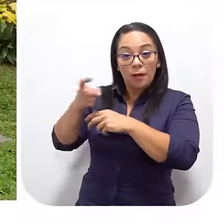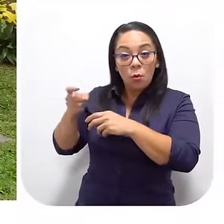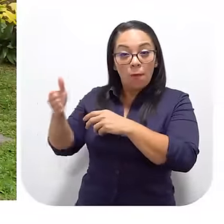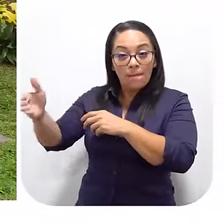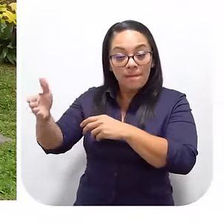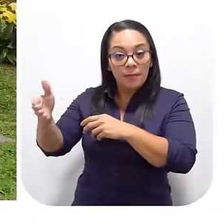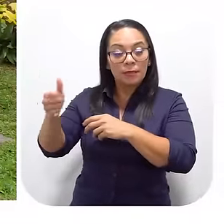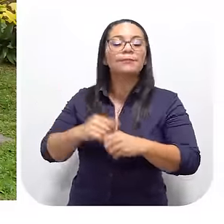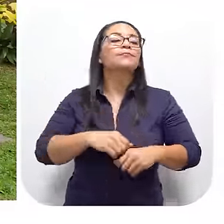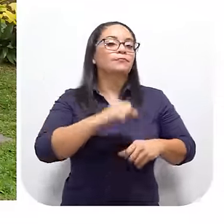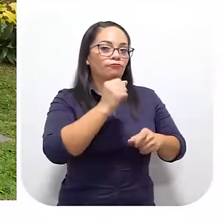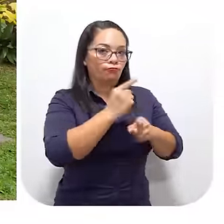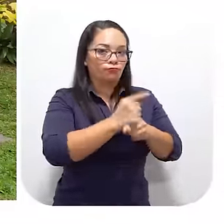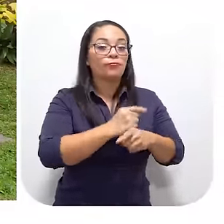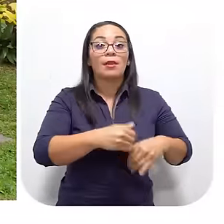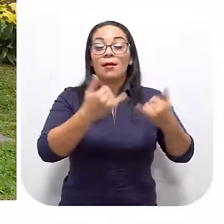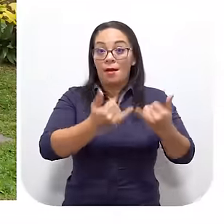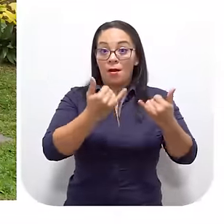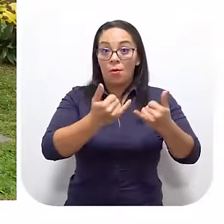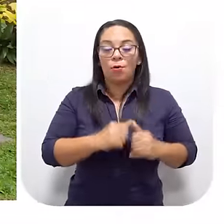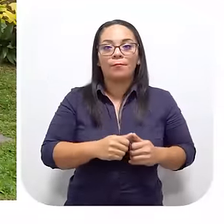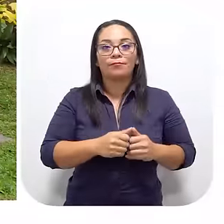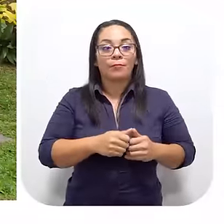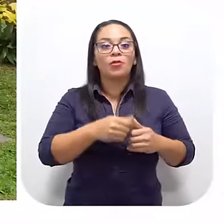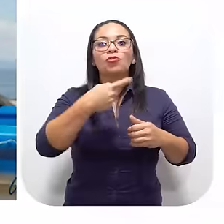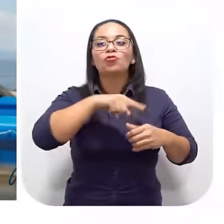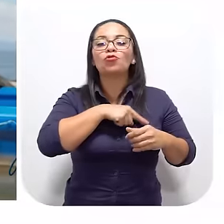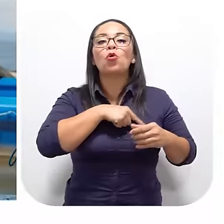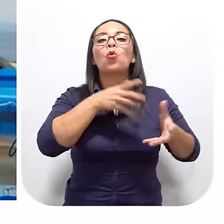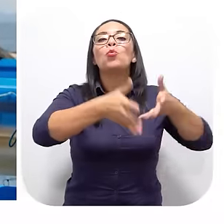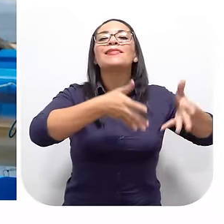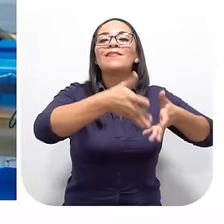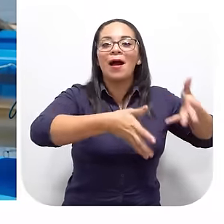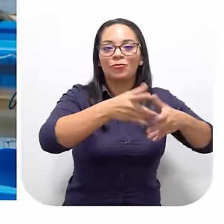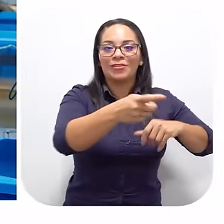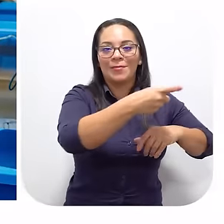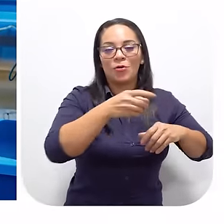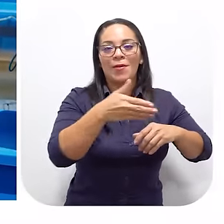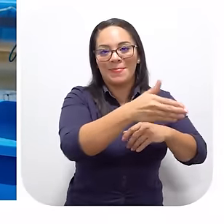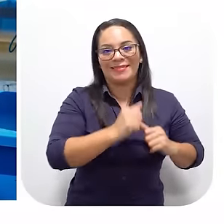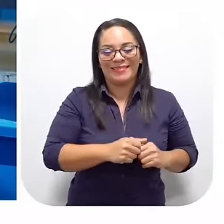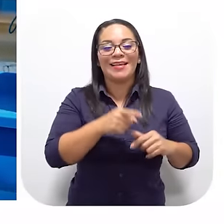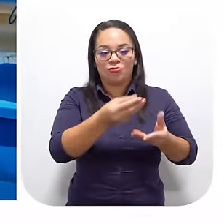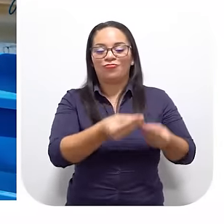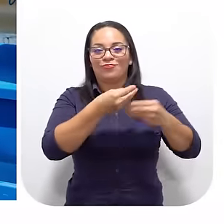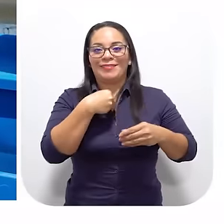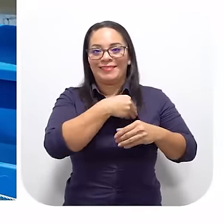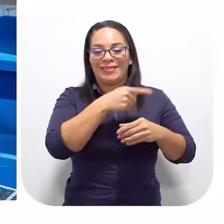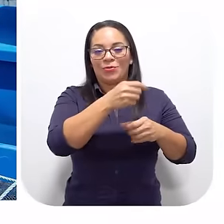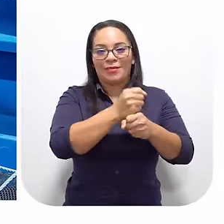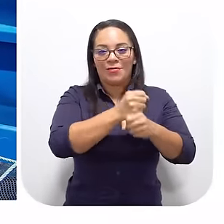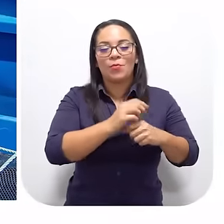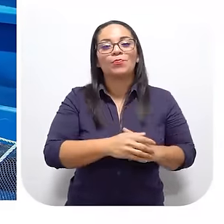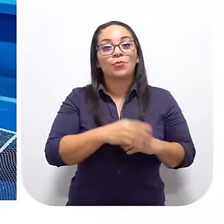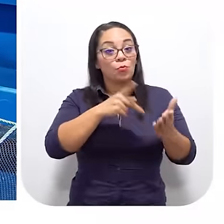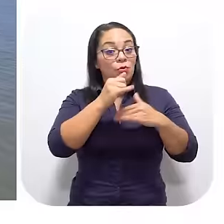Correcto De camarón Y de peces Ahora las personas Cultivamos camarones Peces Ahora La granja Nosotros